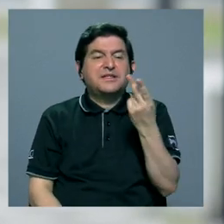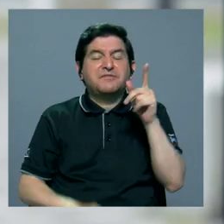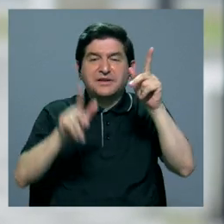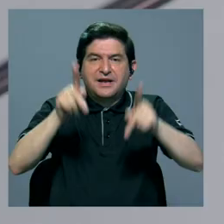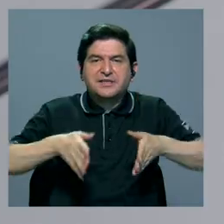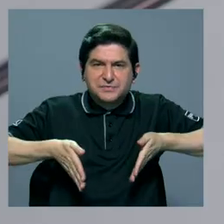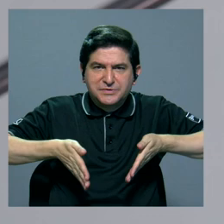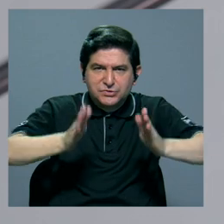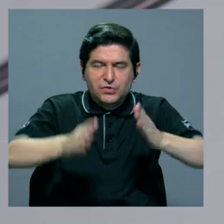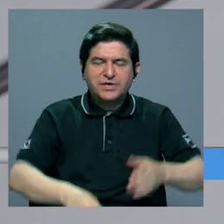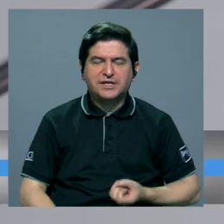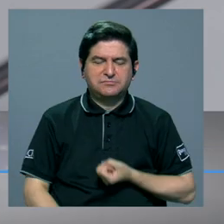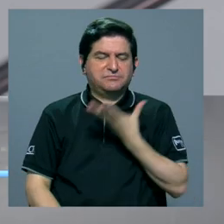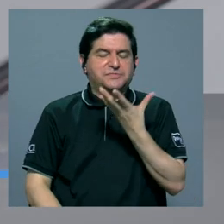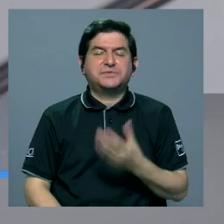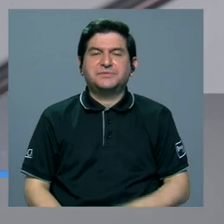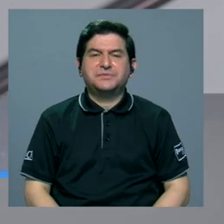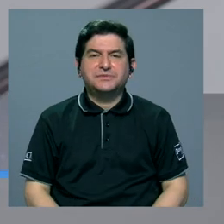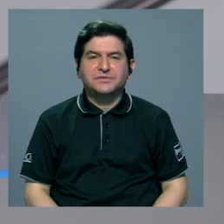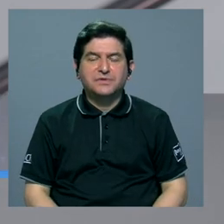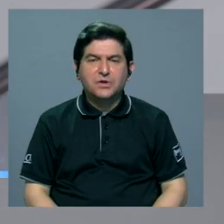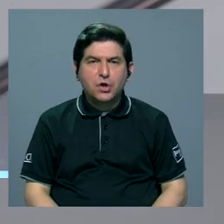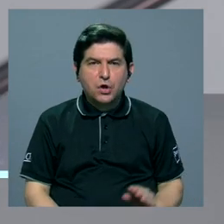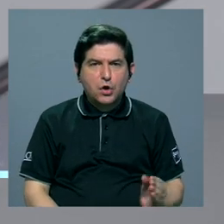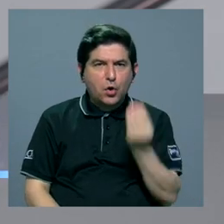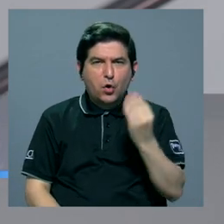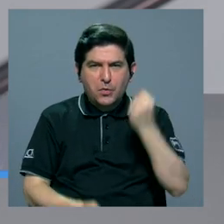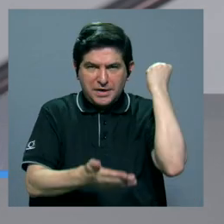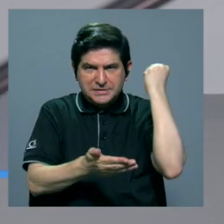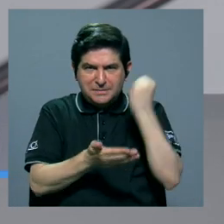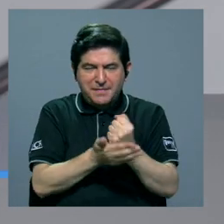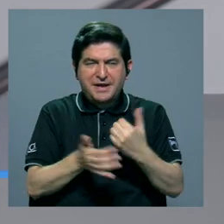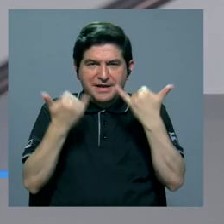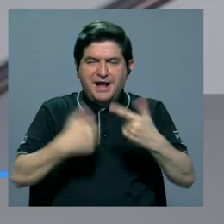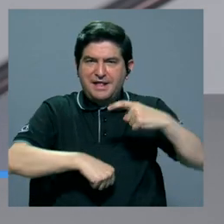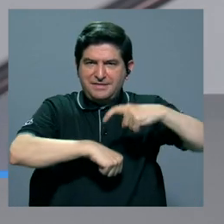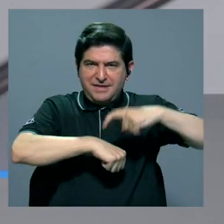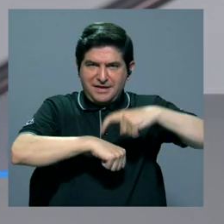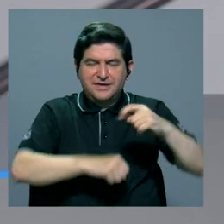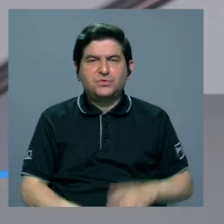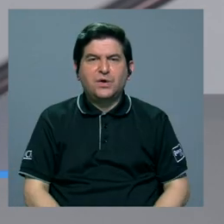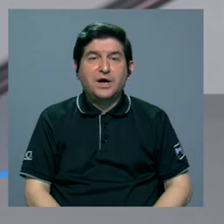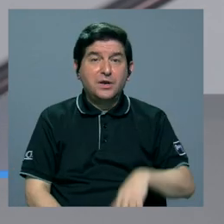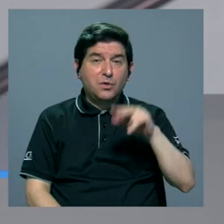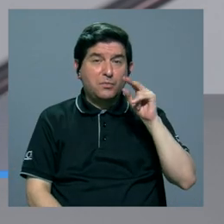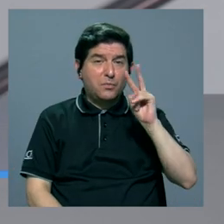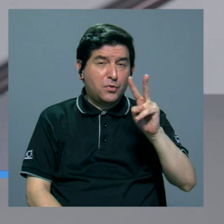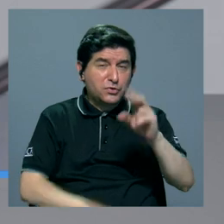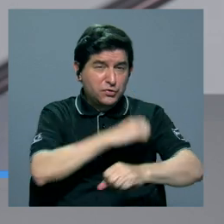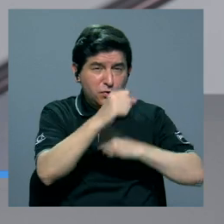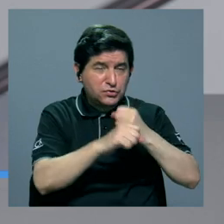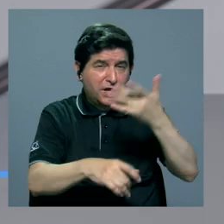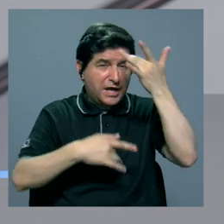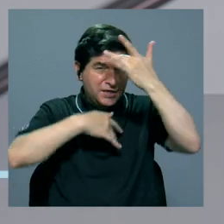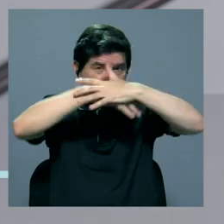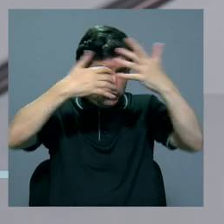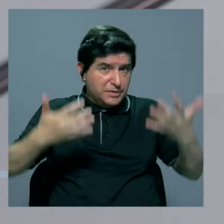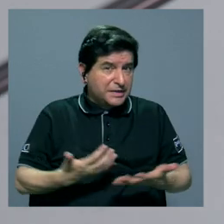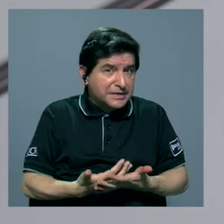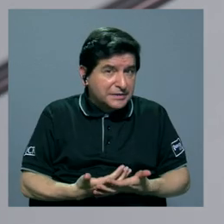calles ¿Queda marcada la juventud de esta época Por los dos y resto años de pandemia?